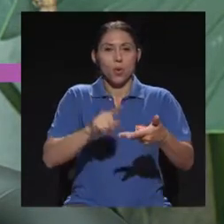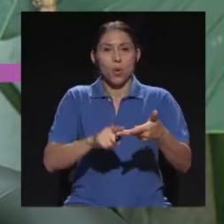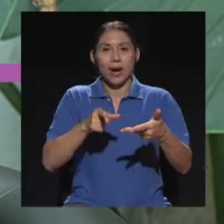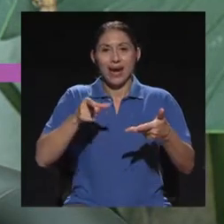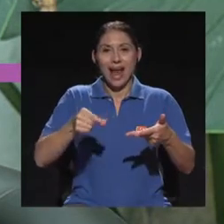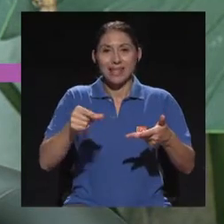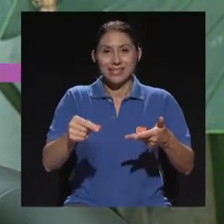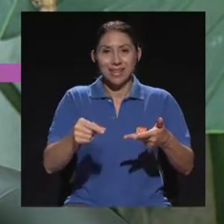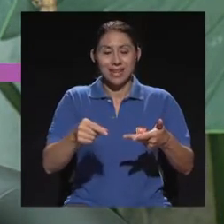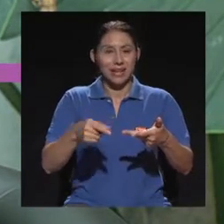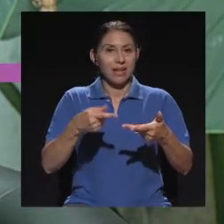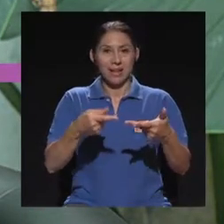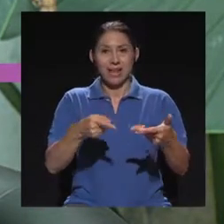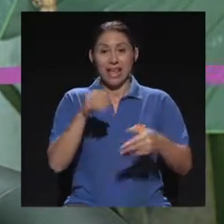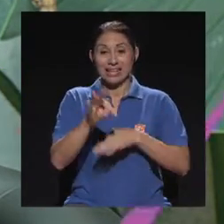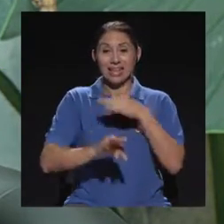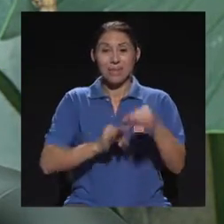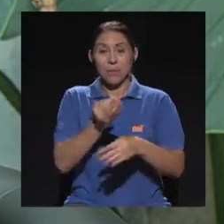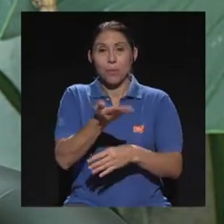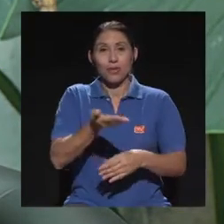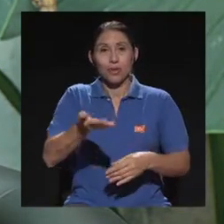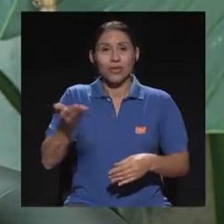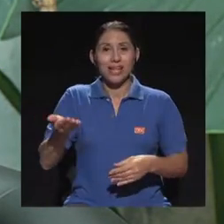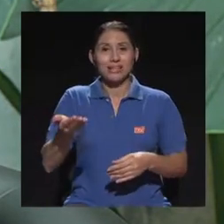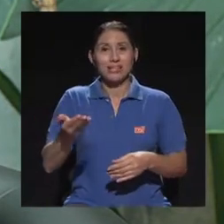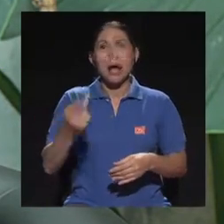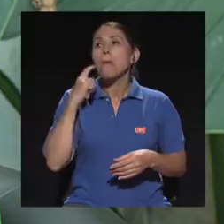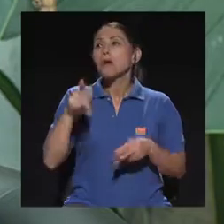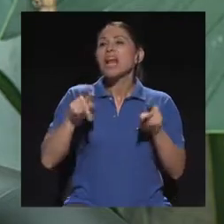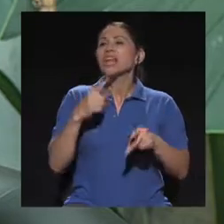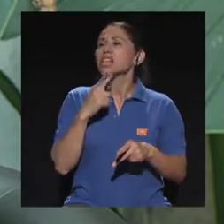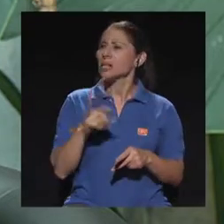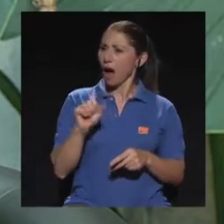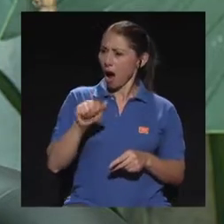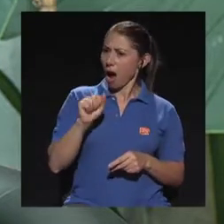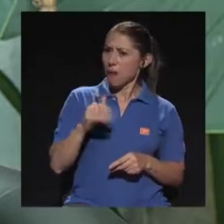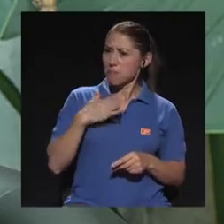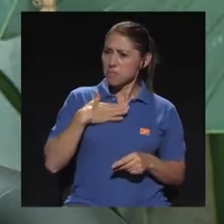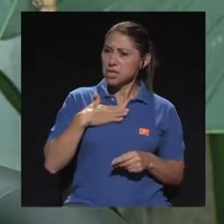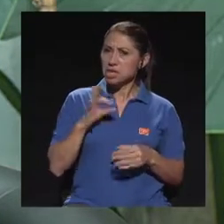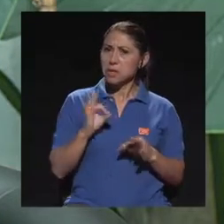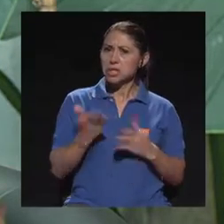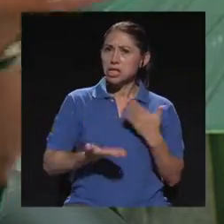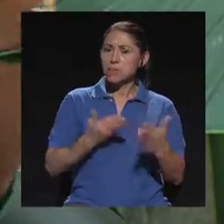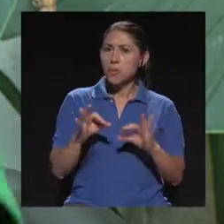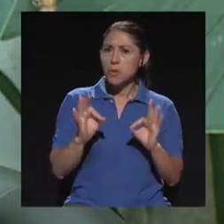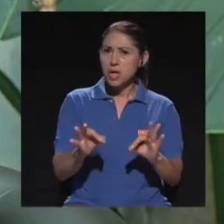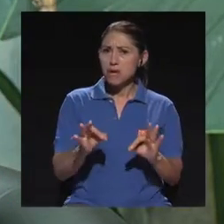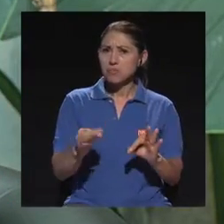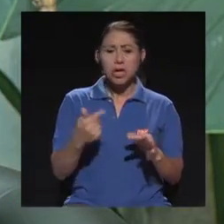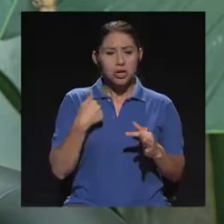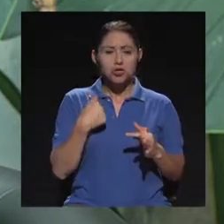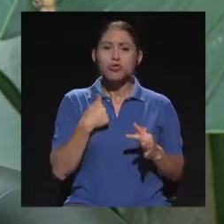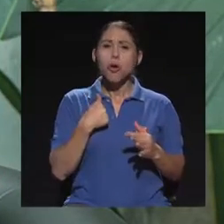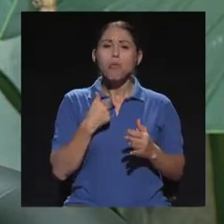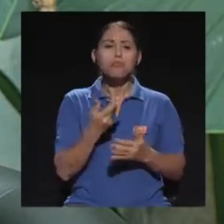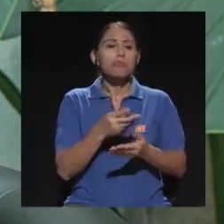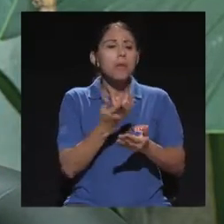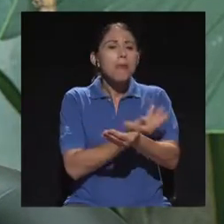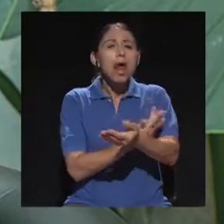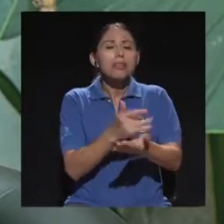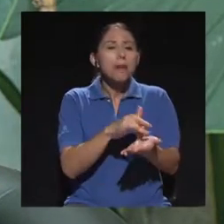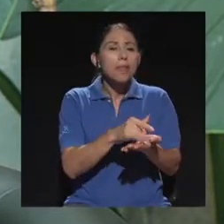de cáncer, de este tipo de patologías. ¿Por qué? Porque aunque la gente diga, ay, sí, a mí sí me sirvió y yo tomando un producto natural, dejé el medicamento.